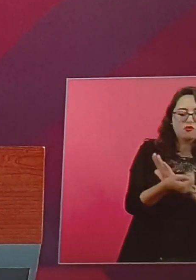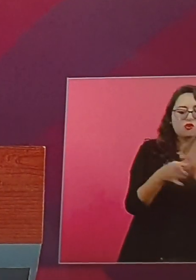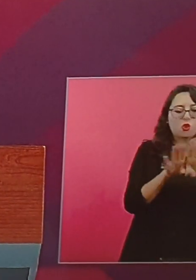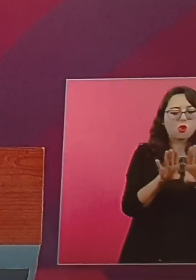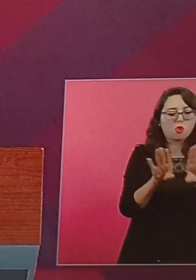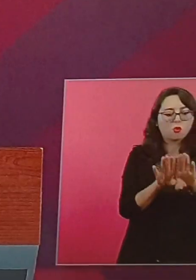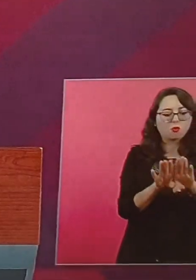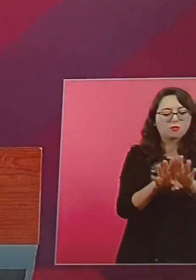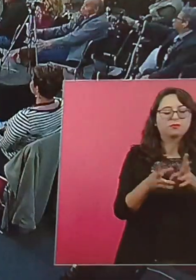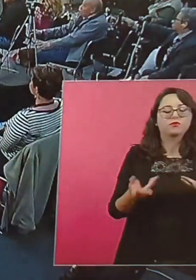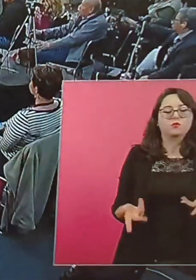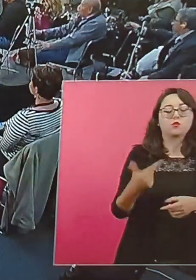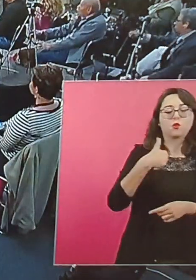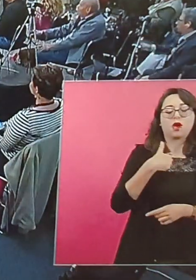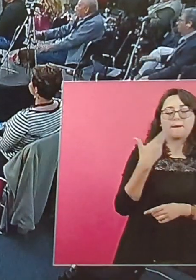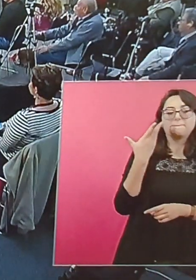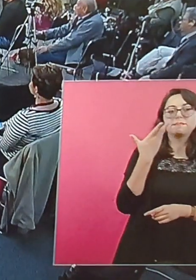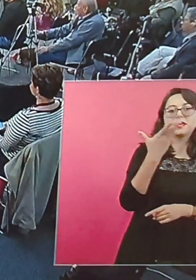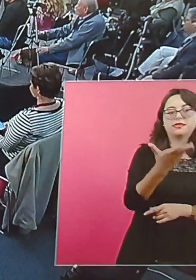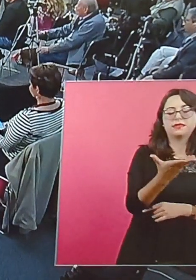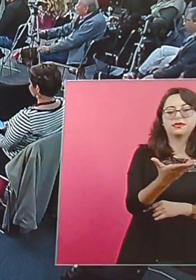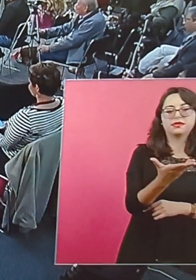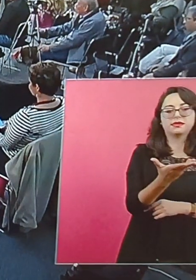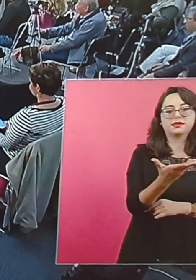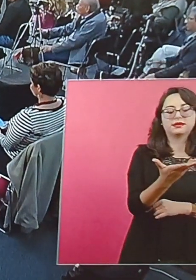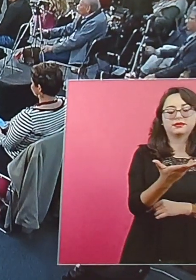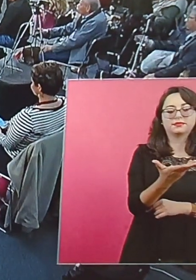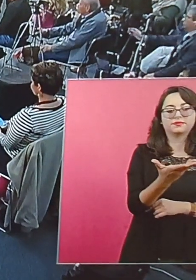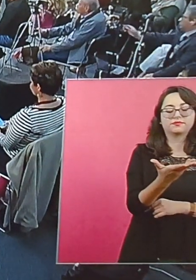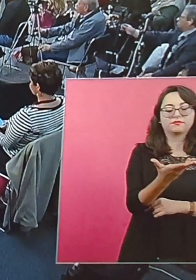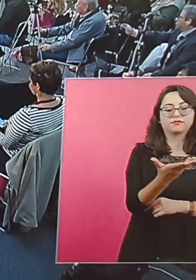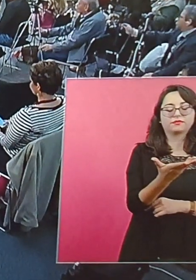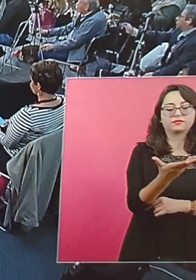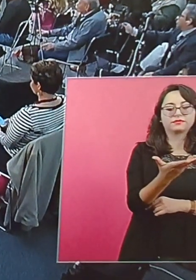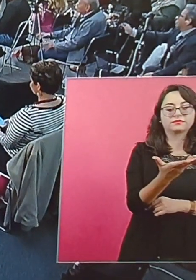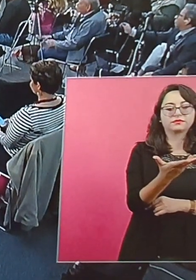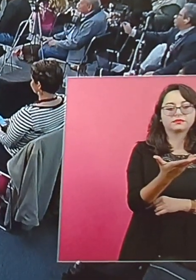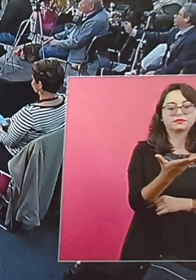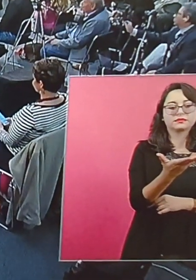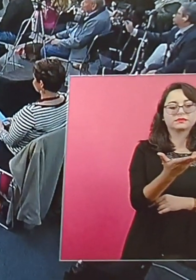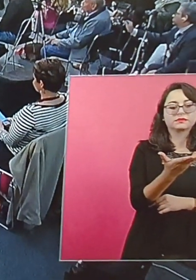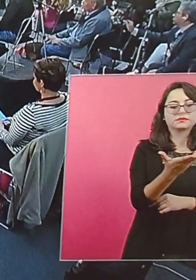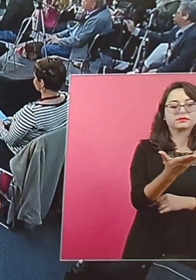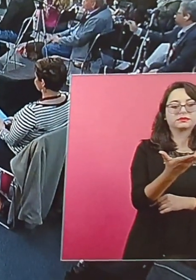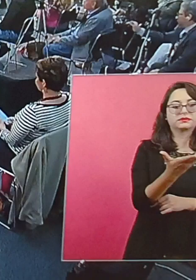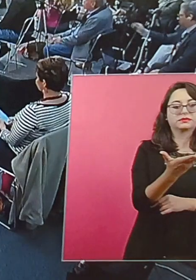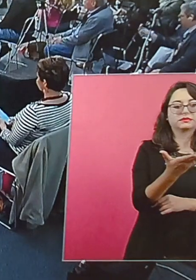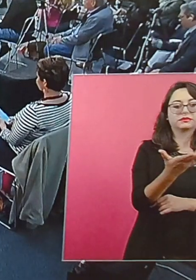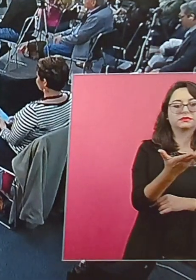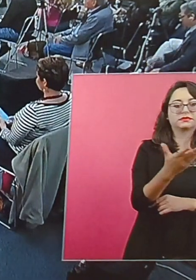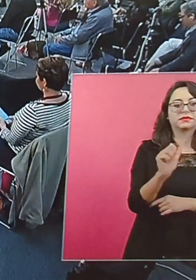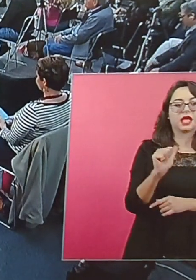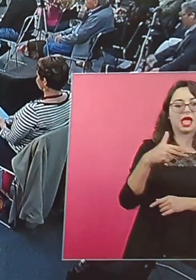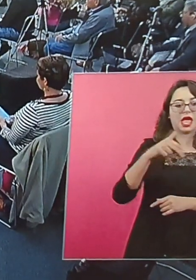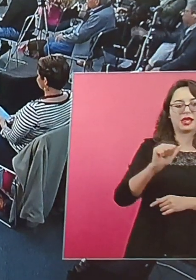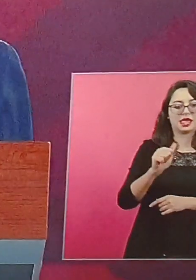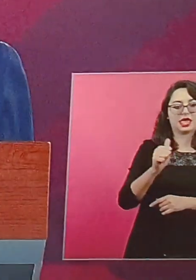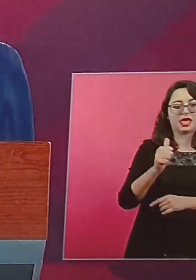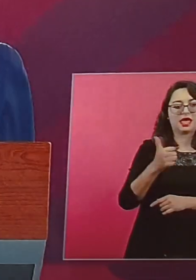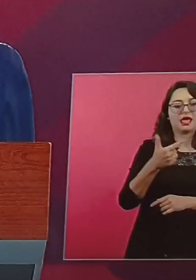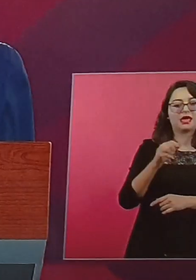Le voy a pedir a Ana Guevara,